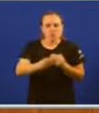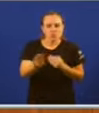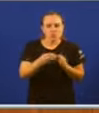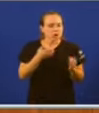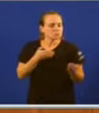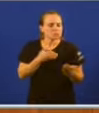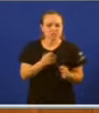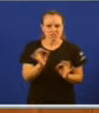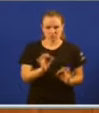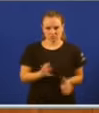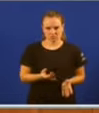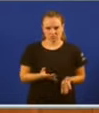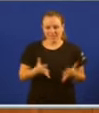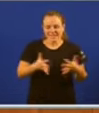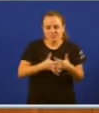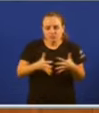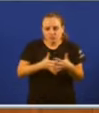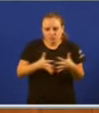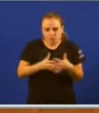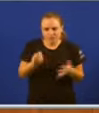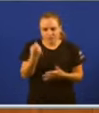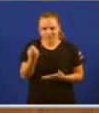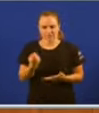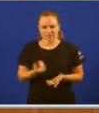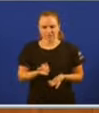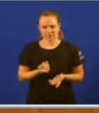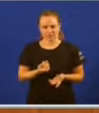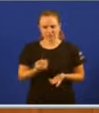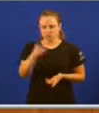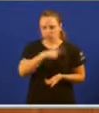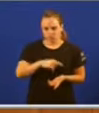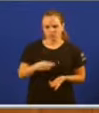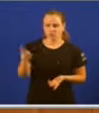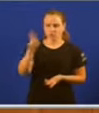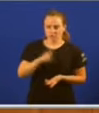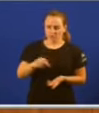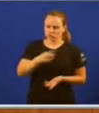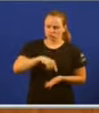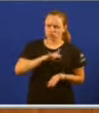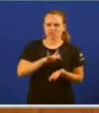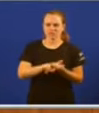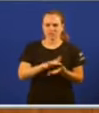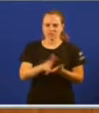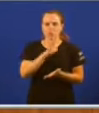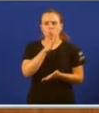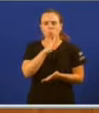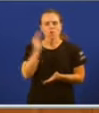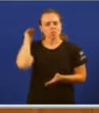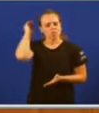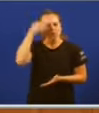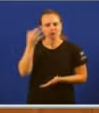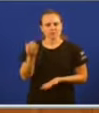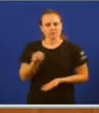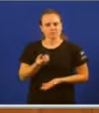hai problemas estructurais que se siguen mantendo. Non os decímolo con tranquilidade porque nunha democracia podemos decir o que